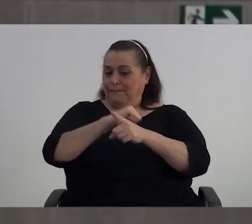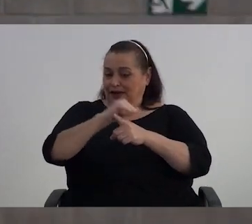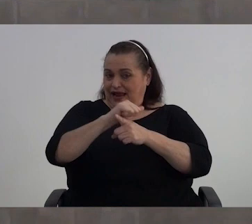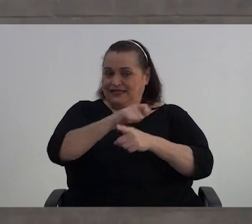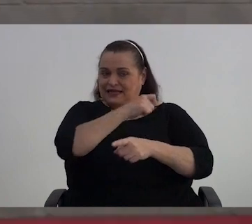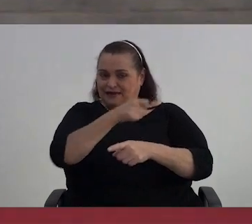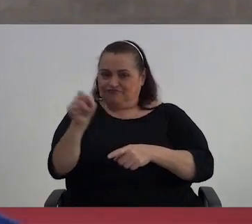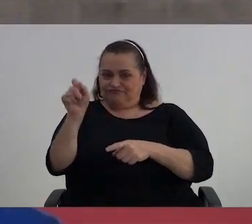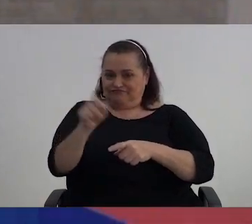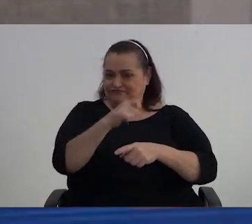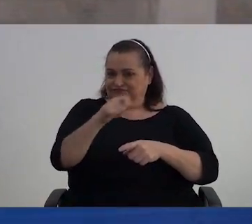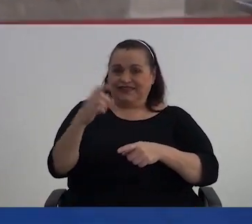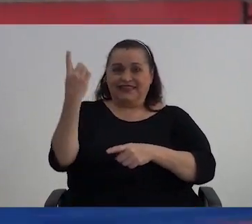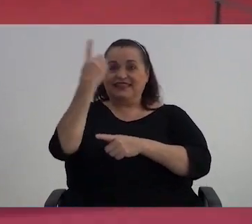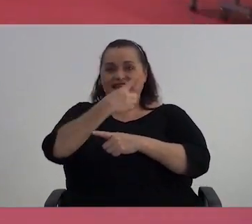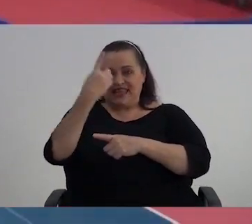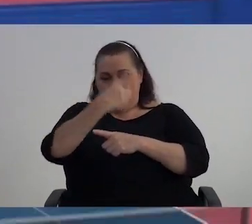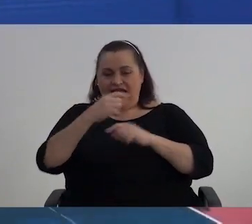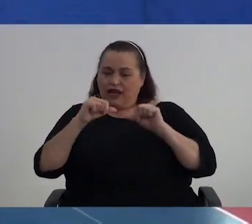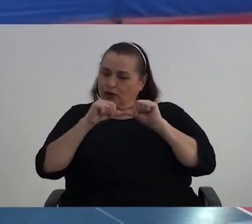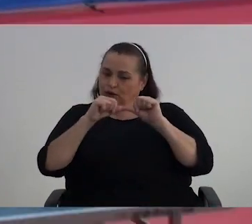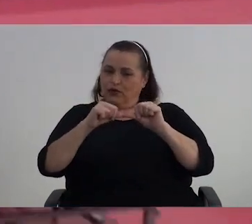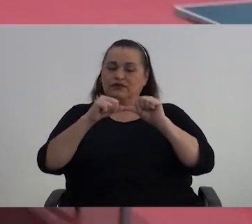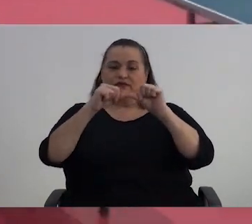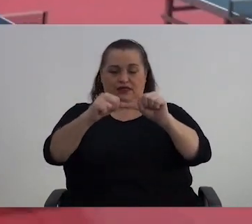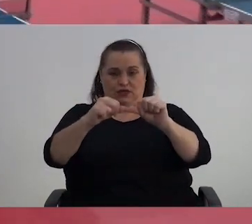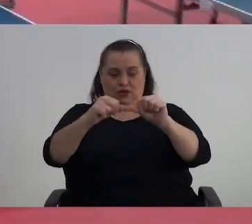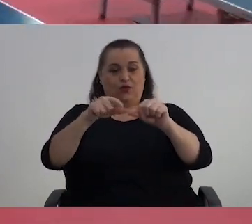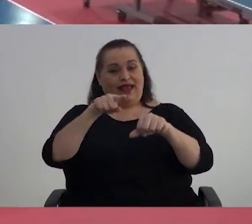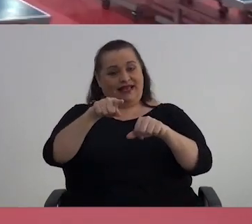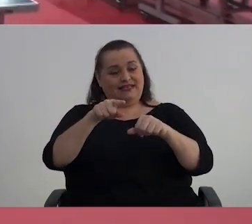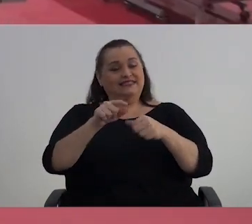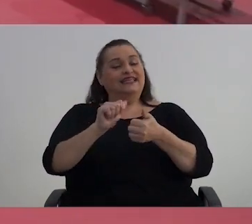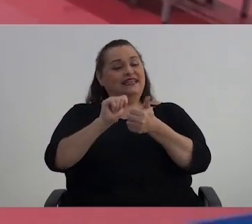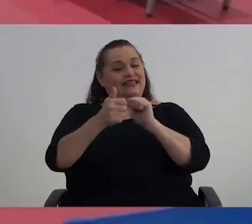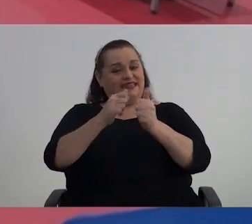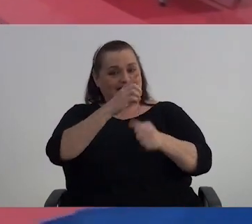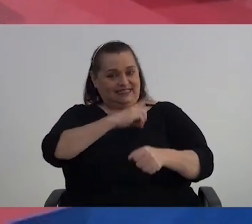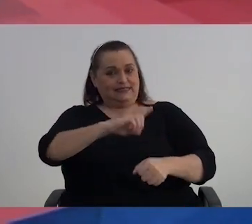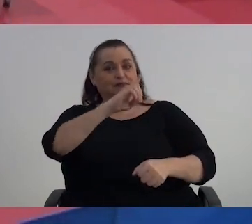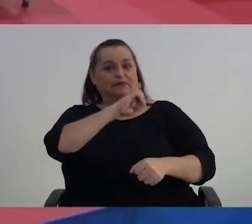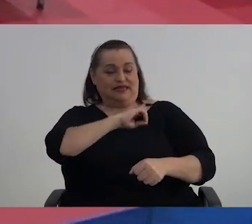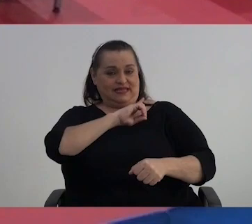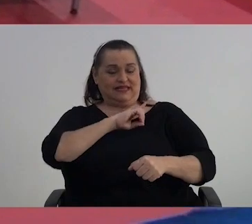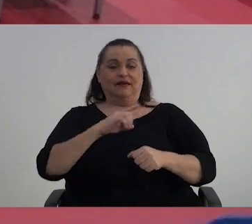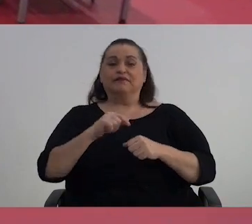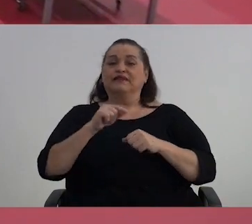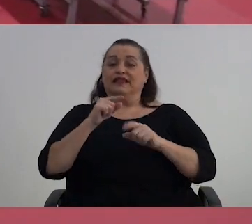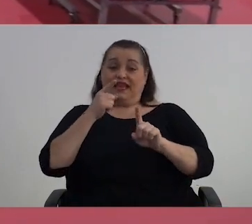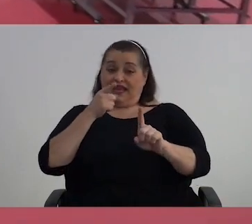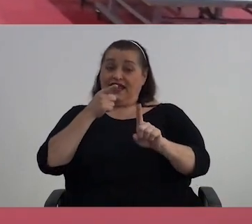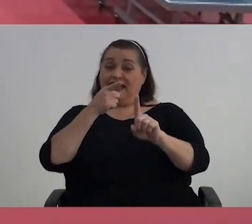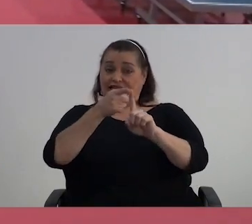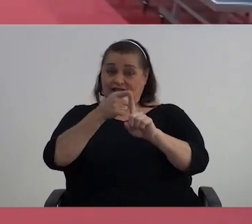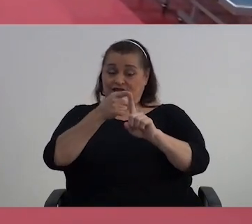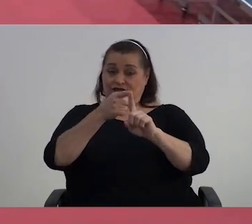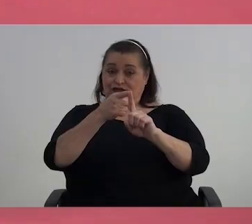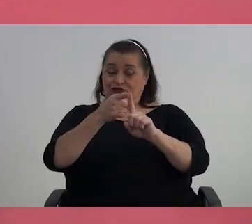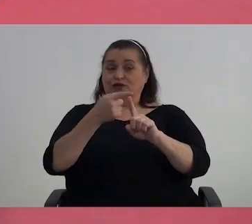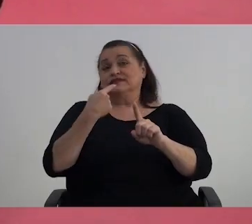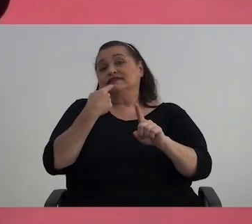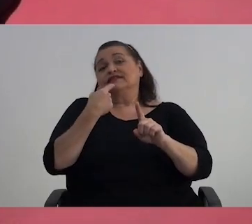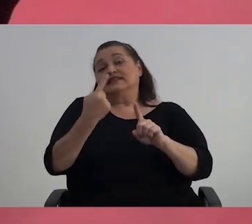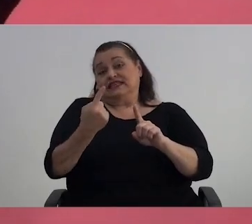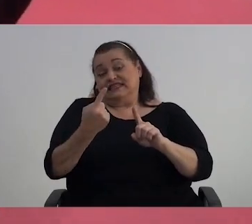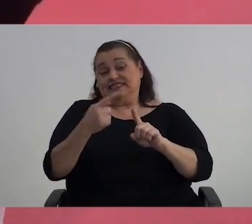diaria, continua de esta disciplina, lo cual pues se dice